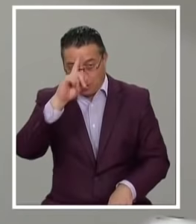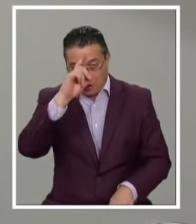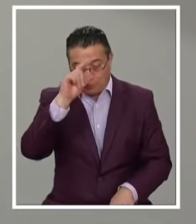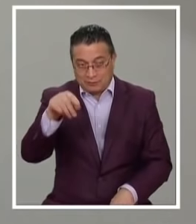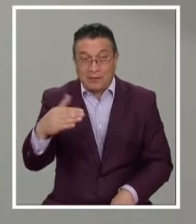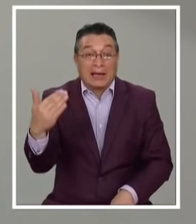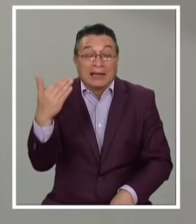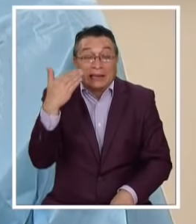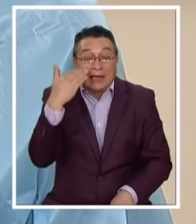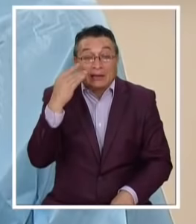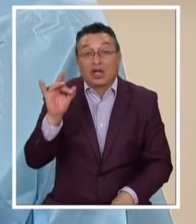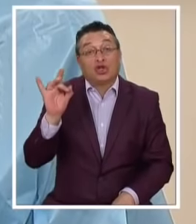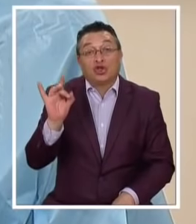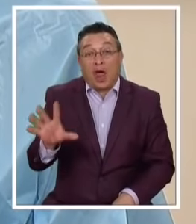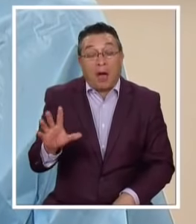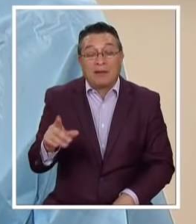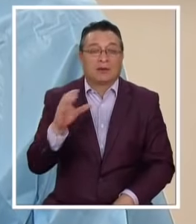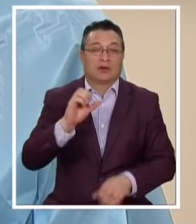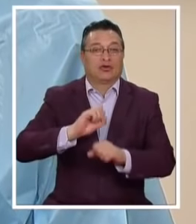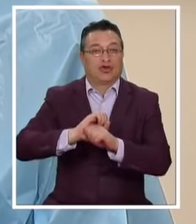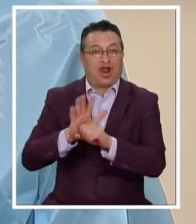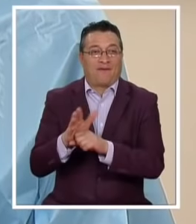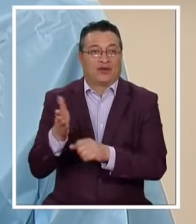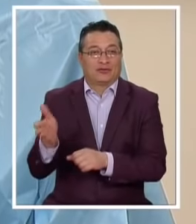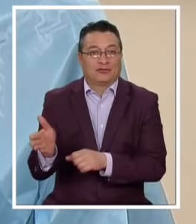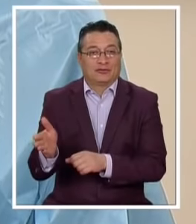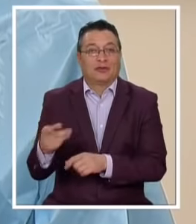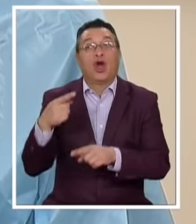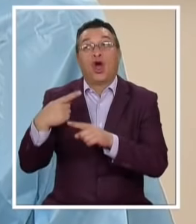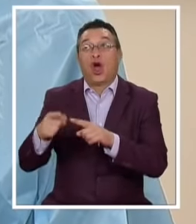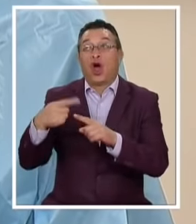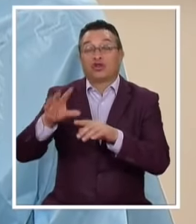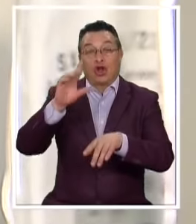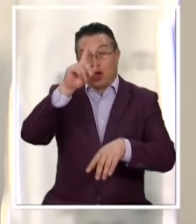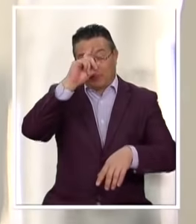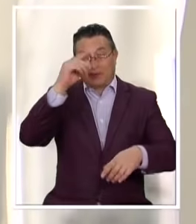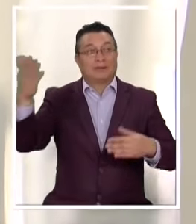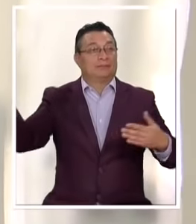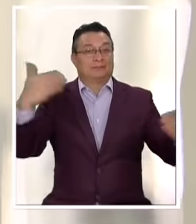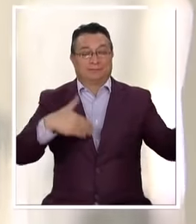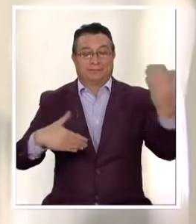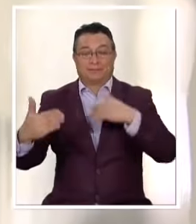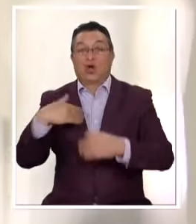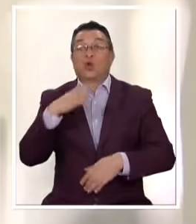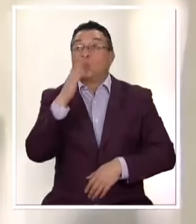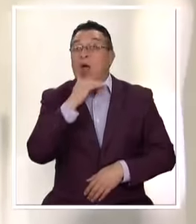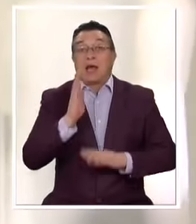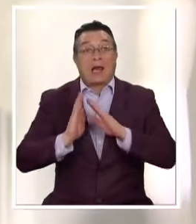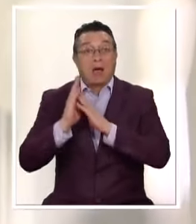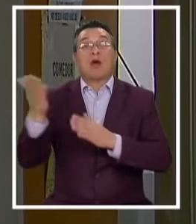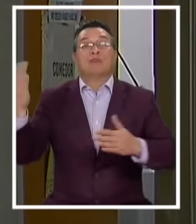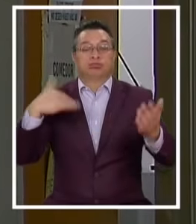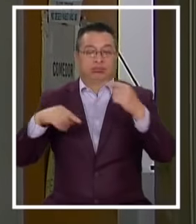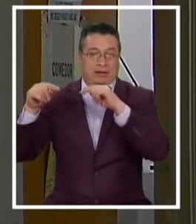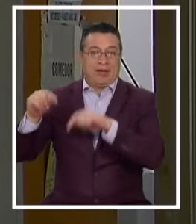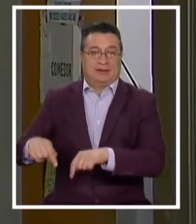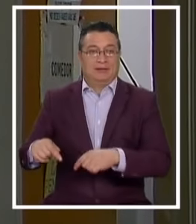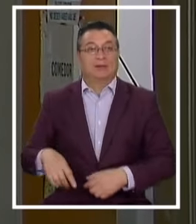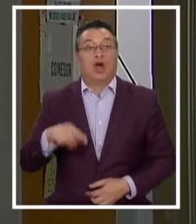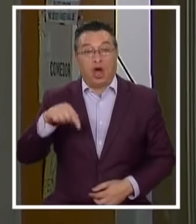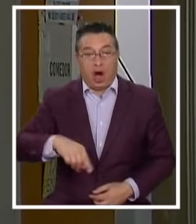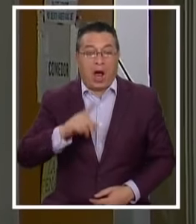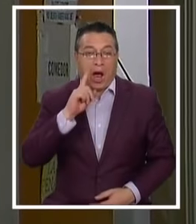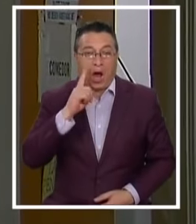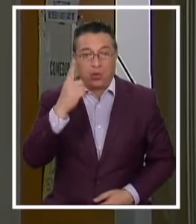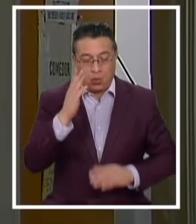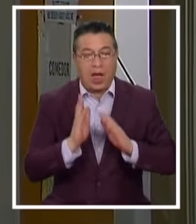Quedó casi exclusivo Para pacientes COVID Derivados de otros Centros de salud Que ya no tienen camas Hoy día tenemos Una cama